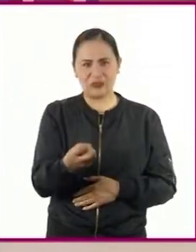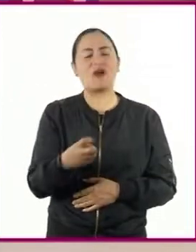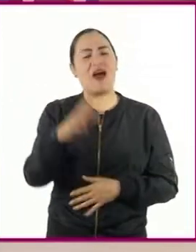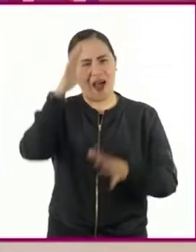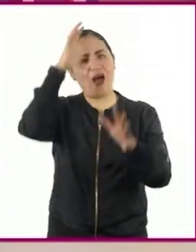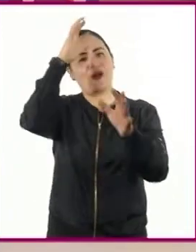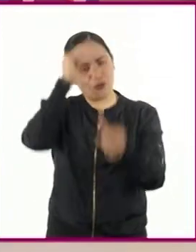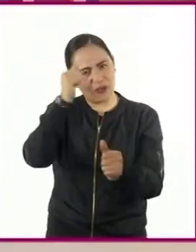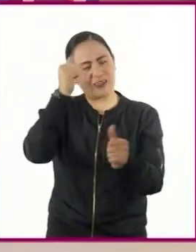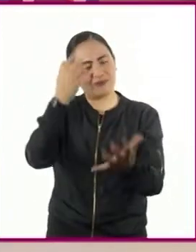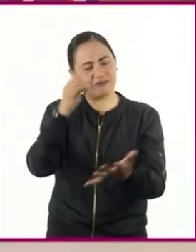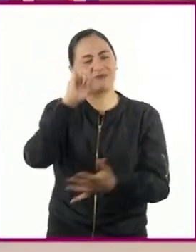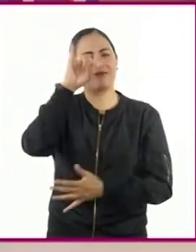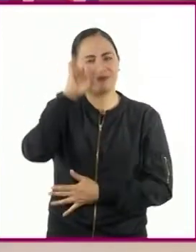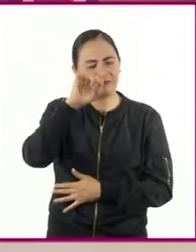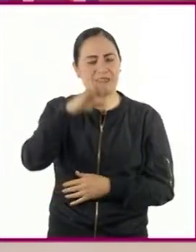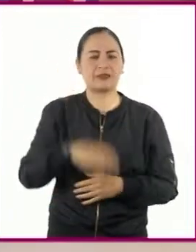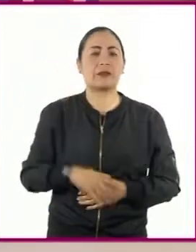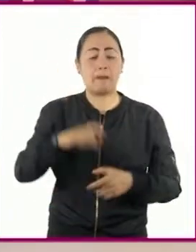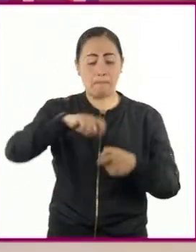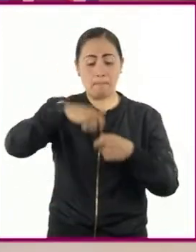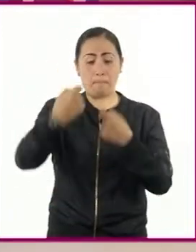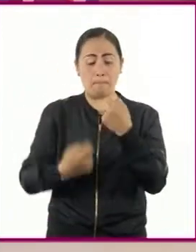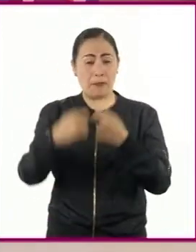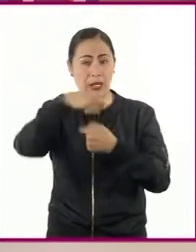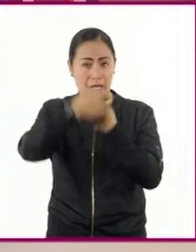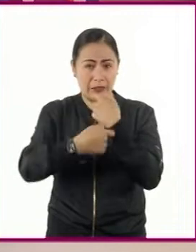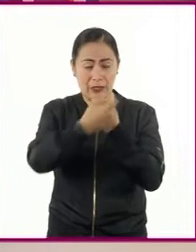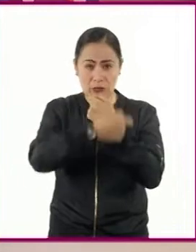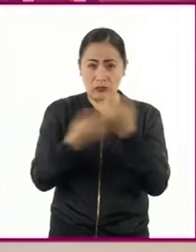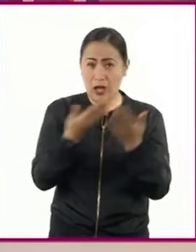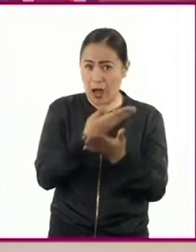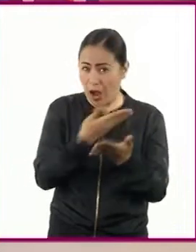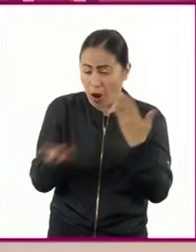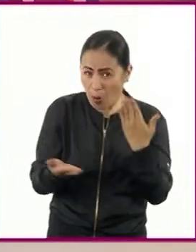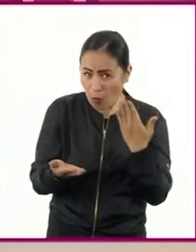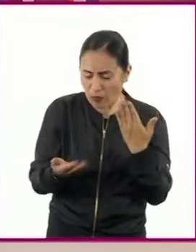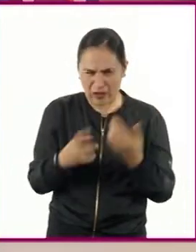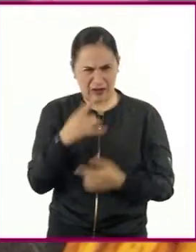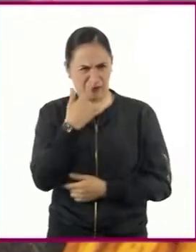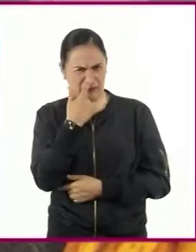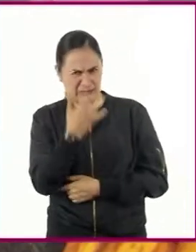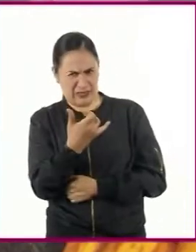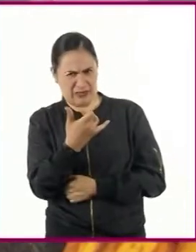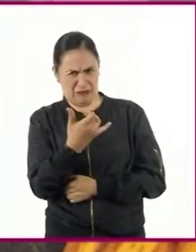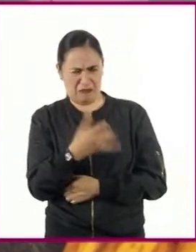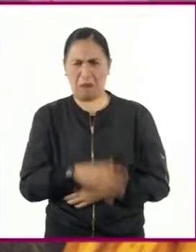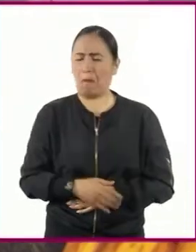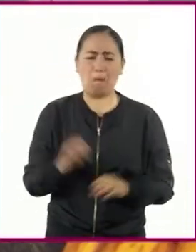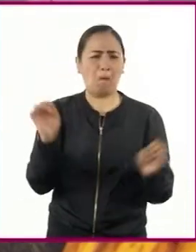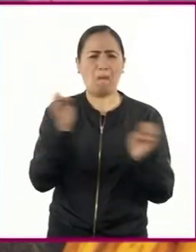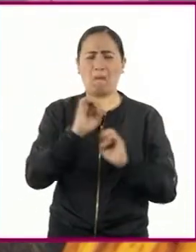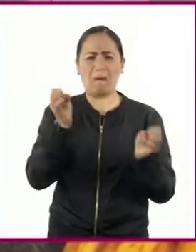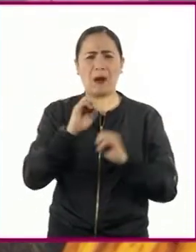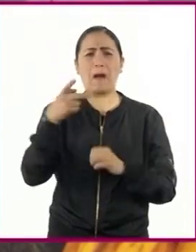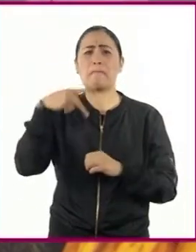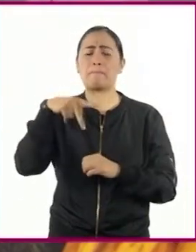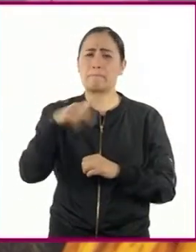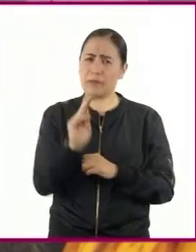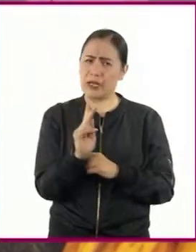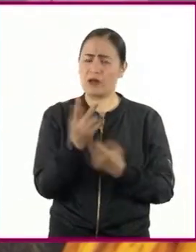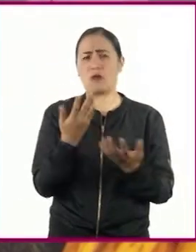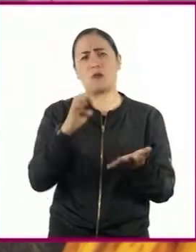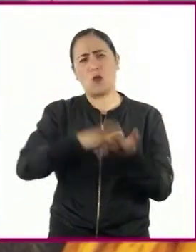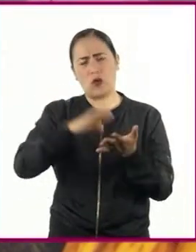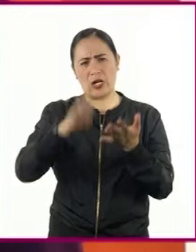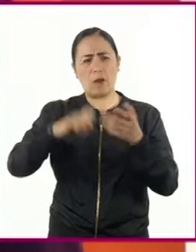maestro. Los plátanos de hoy en día no parecen extraños. Sin embargo, algunos organismos